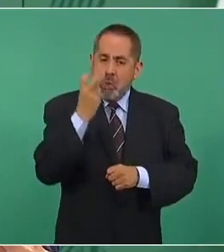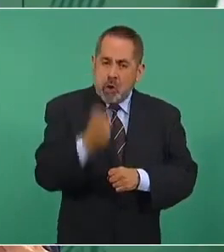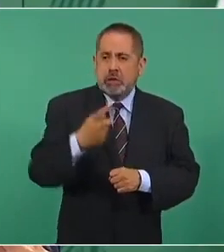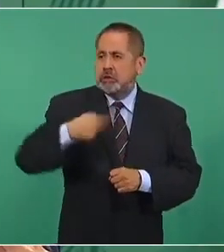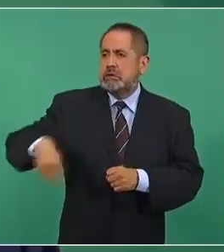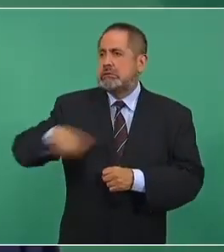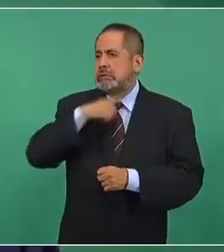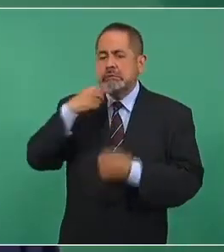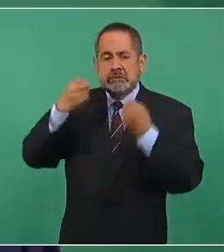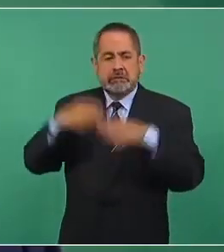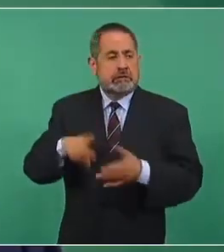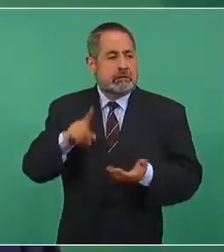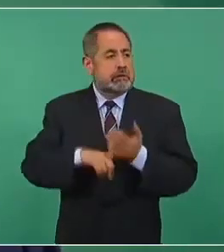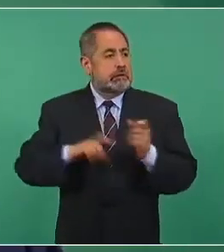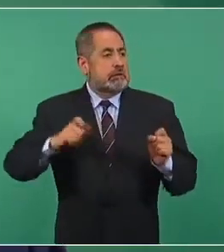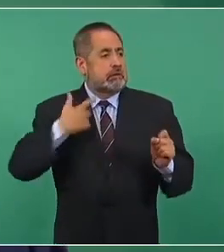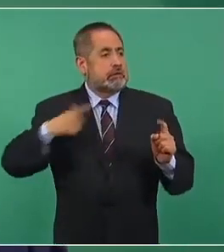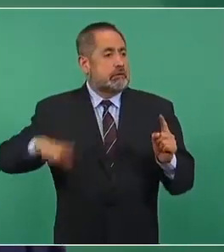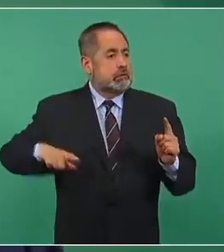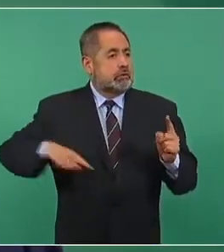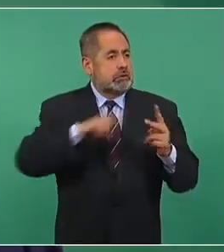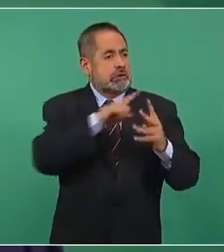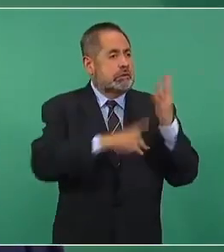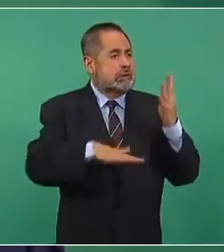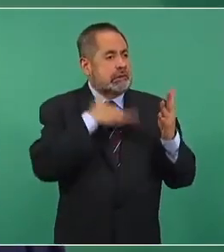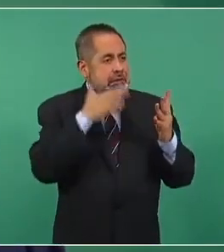de los gobernantes y la corrupción.